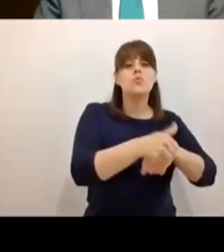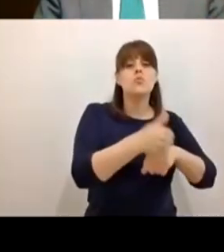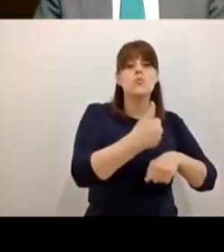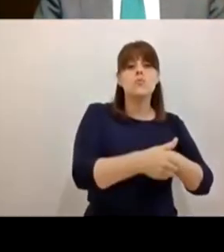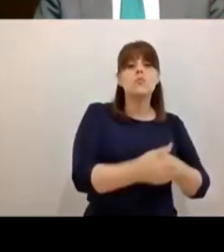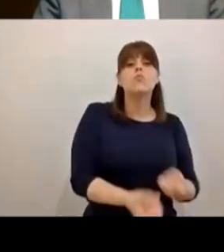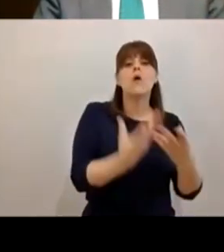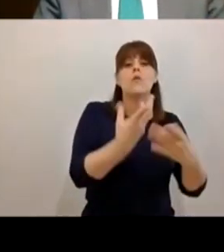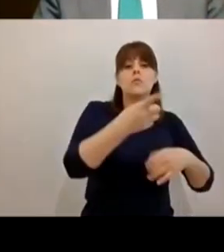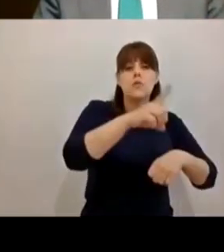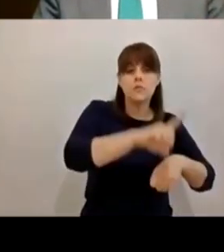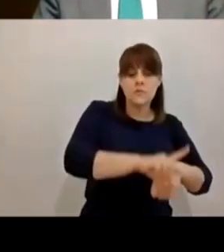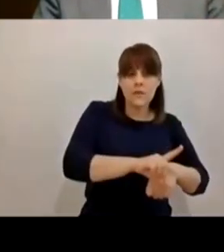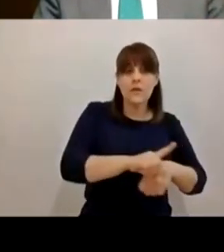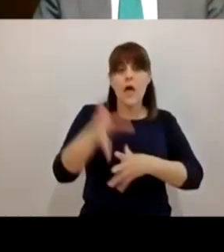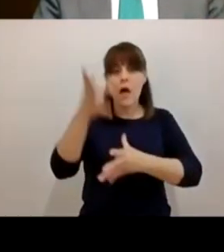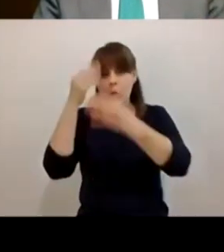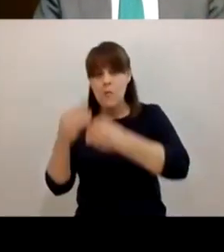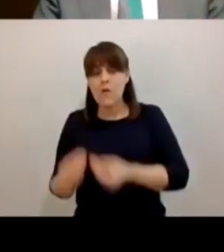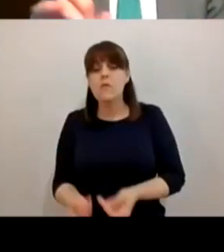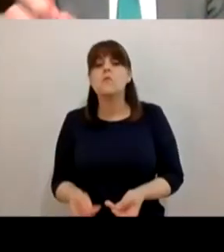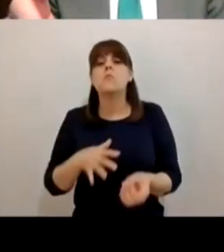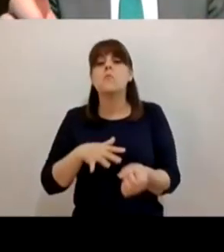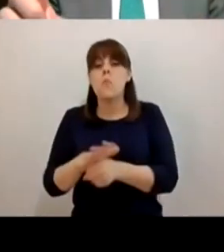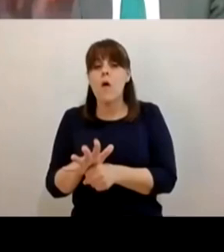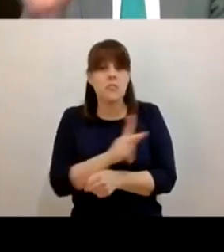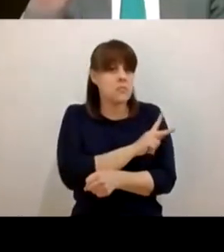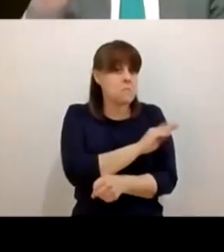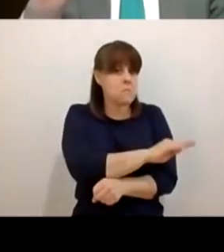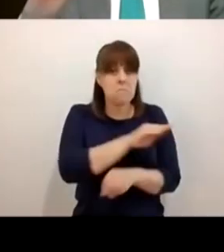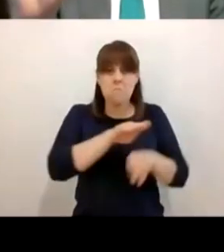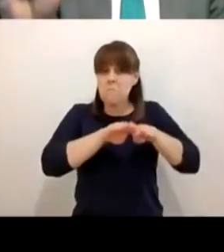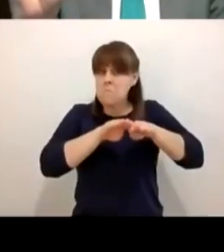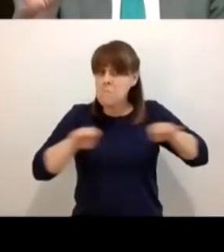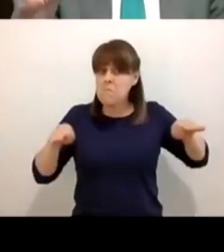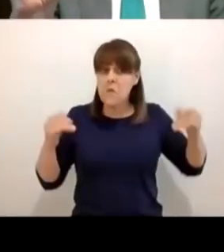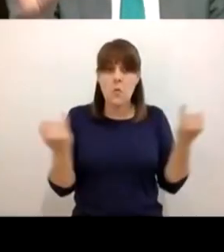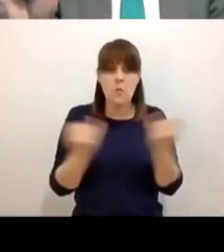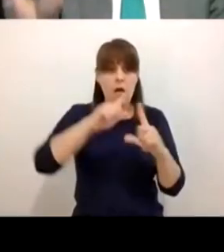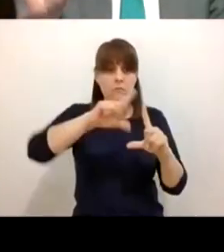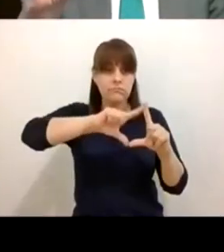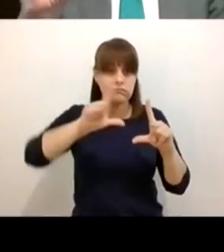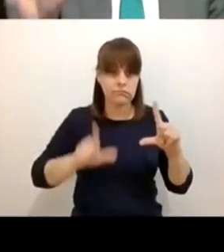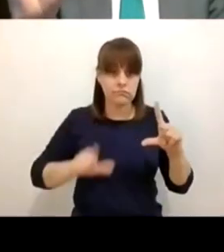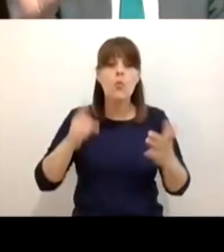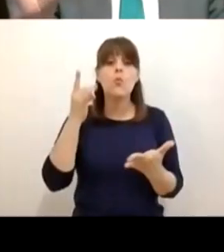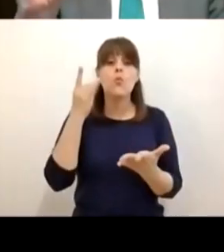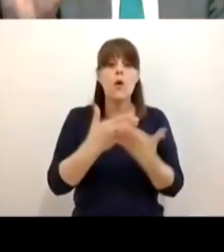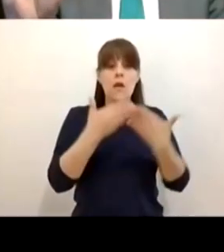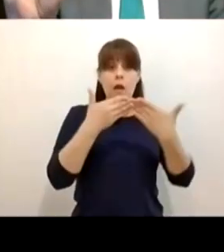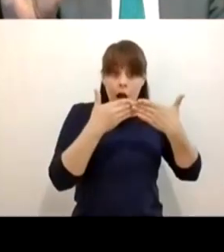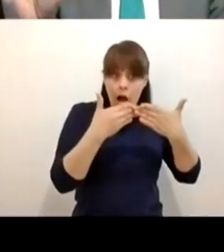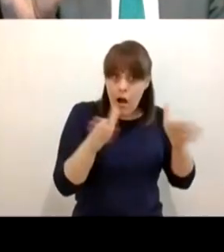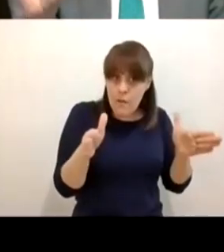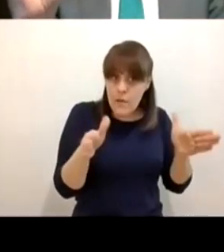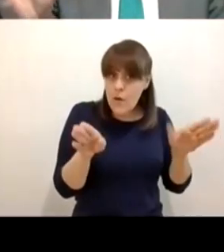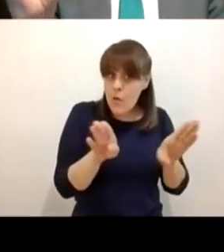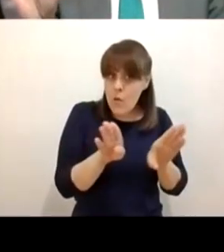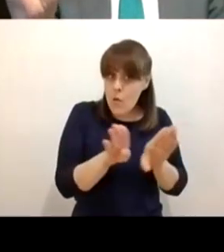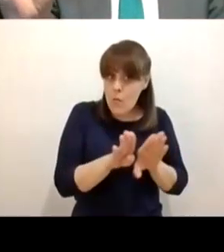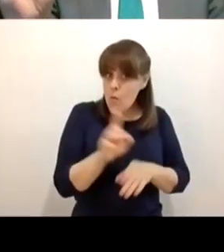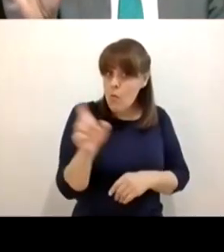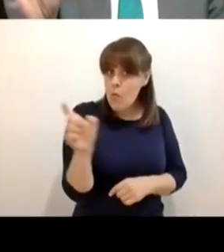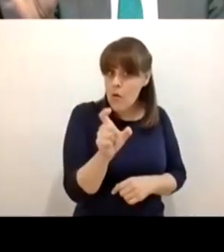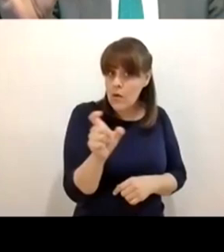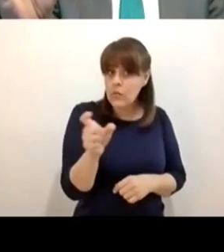serán los mismos en toda la república eso sí solamente se va a abrir cuando el estado esté en verde y si se